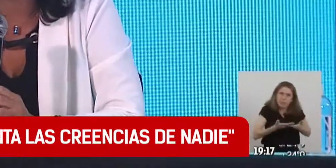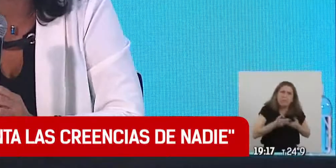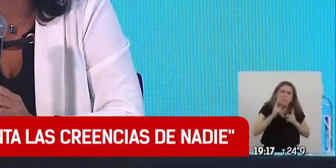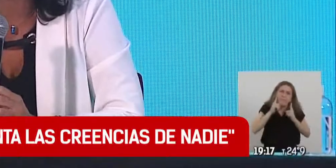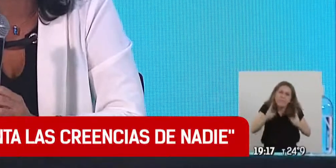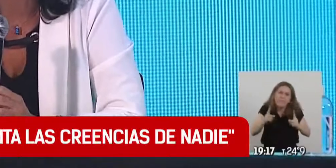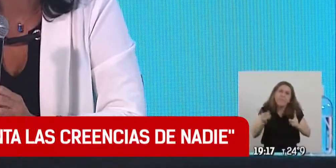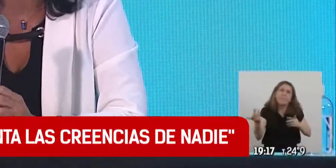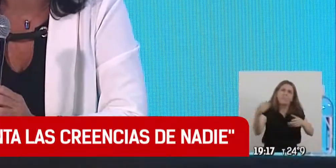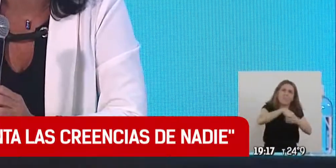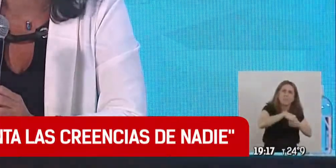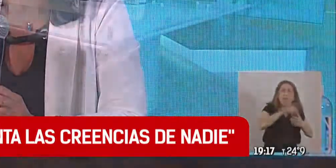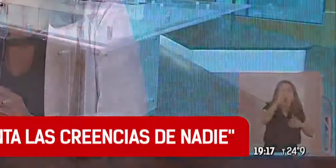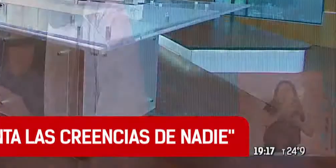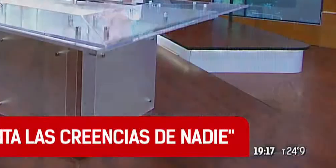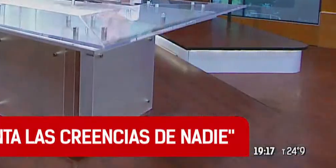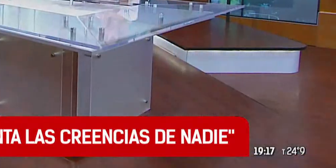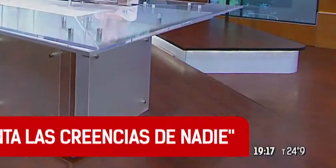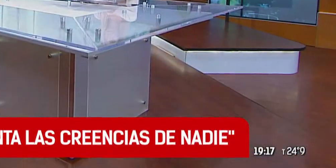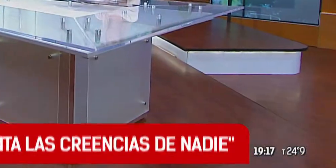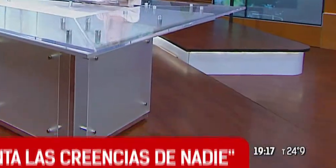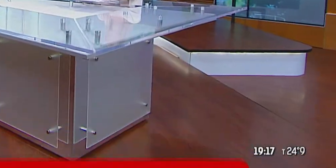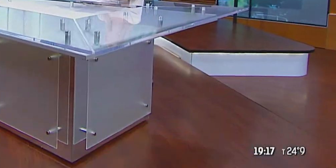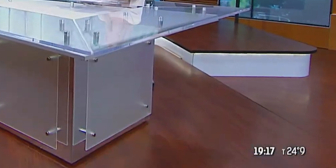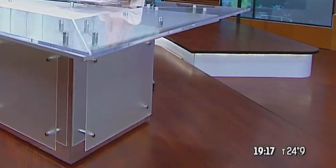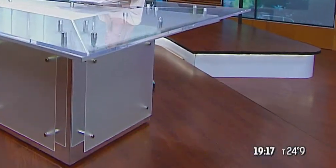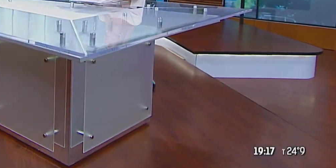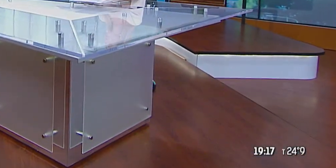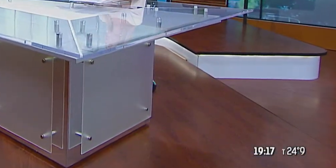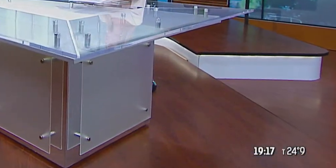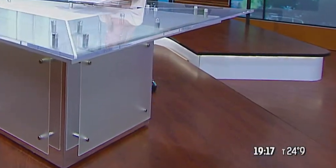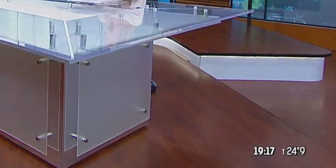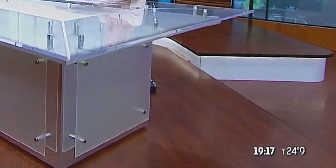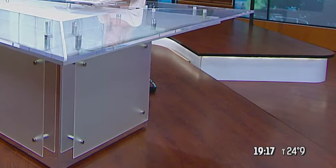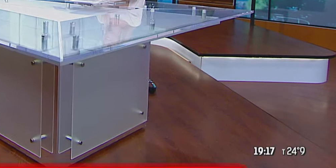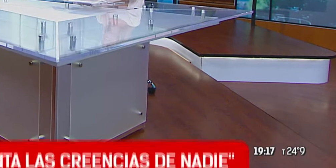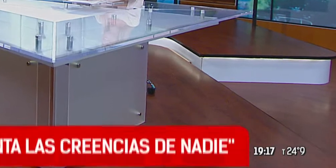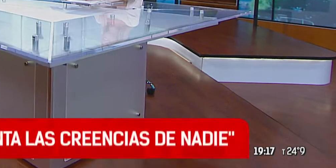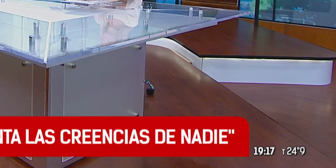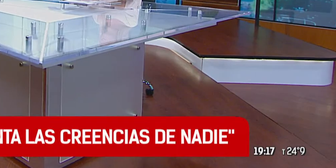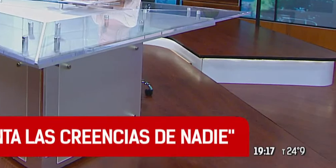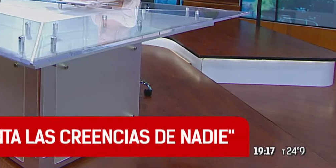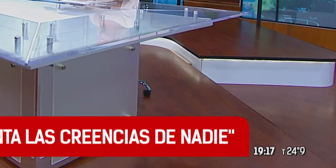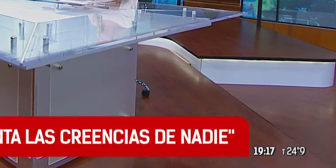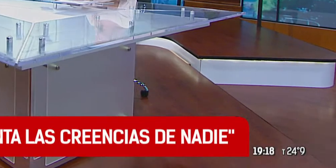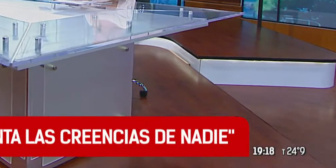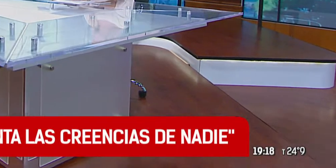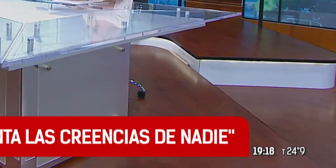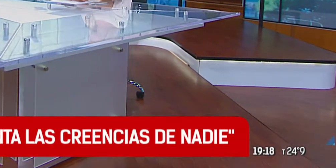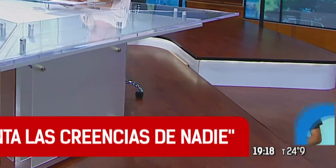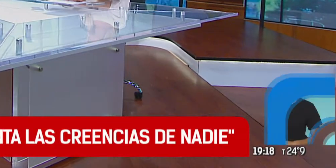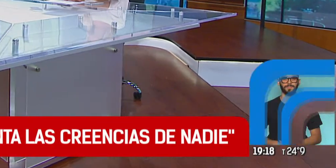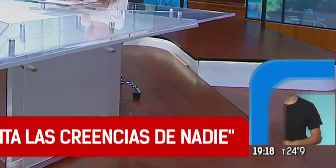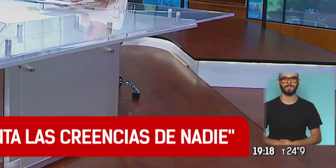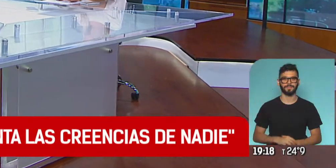su sistema de salud. Las va a tratar... Un aplauso para tragar saliva y para completar el concepto, ¿verdad? Es